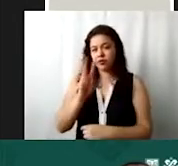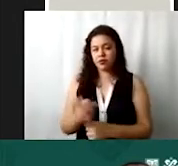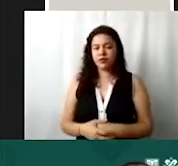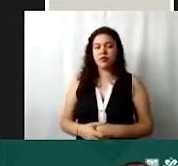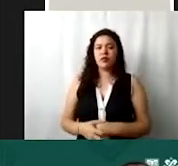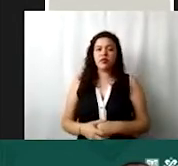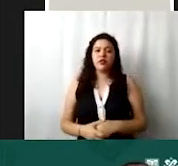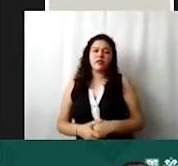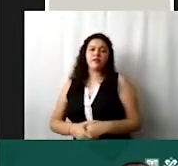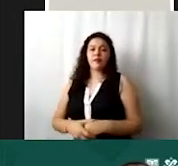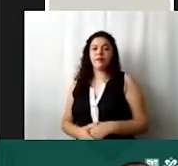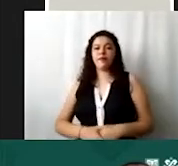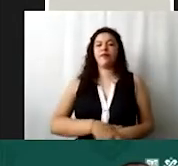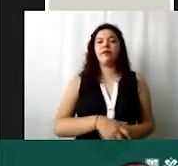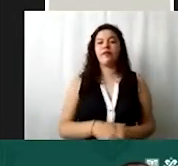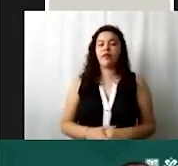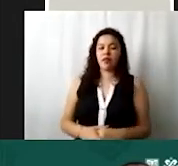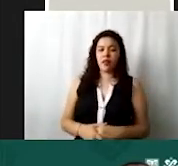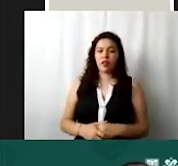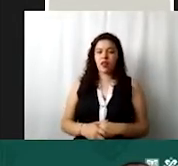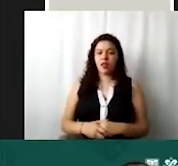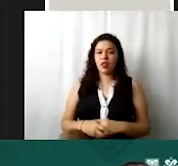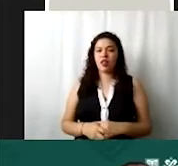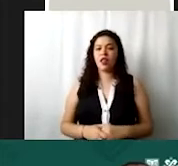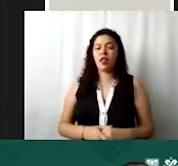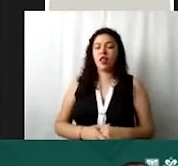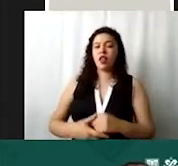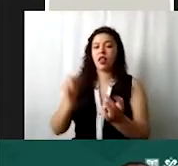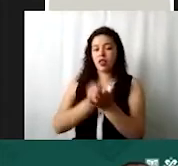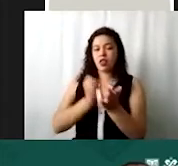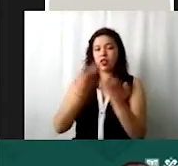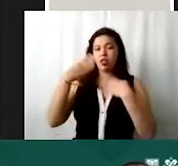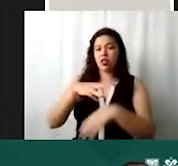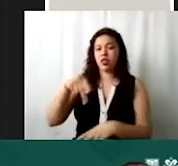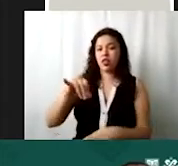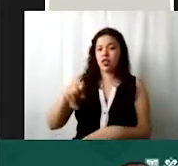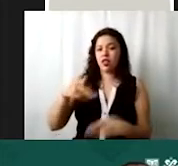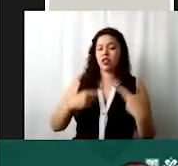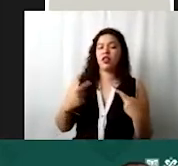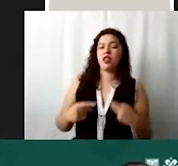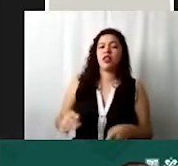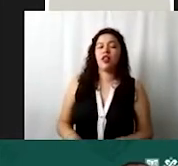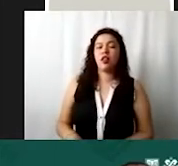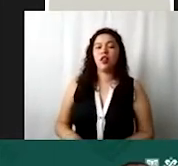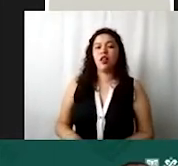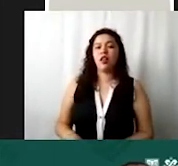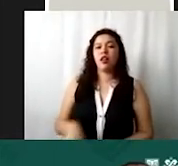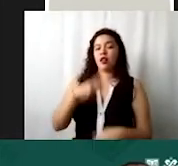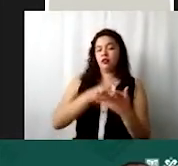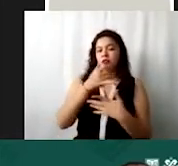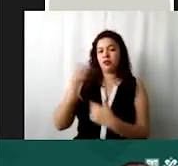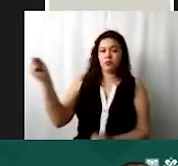Vamos a incluir, por ejemplo, impuestos sobre nómina del personal que vayamos a asignar a este proyecto.